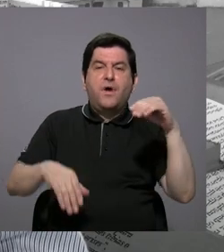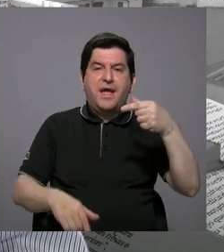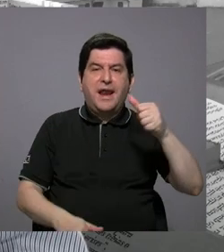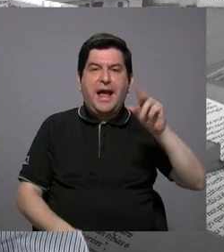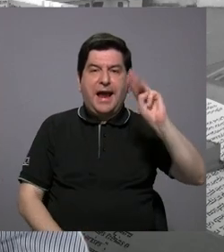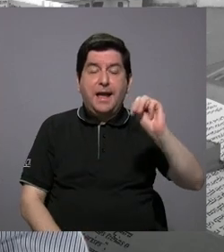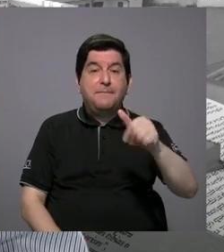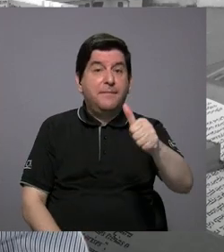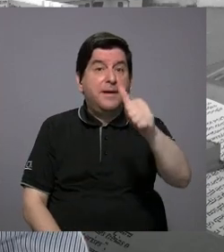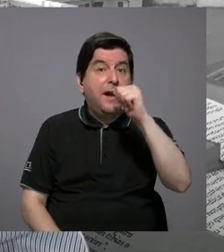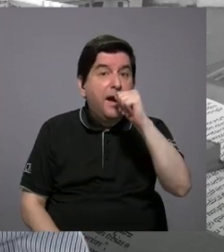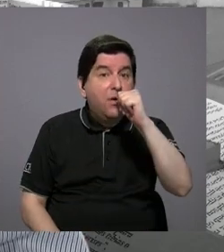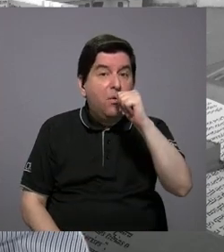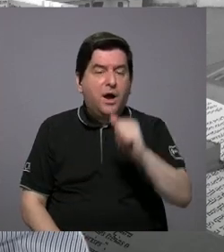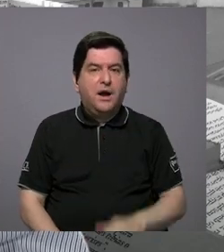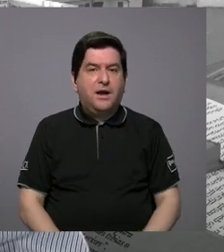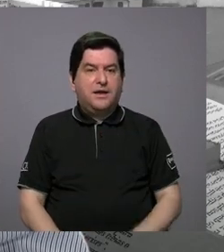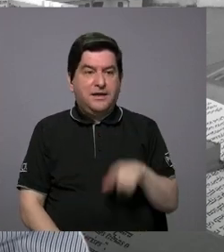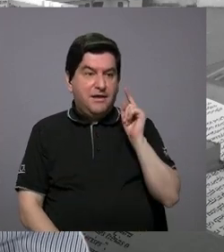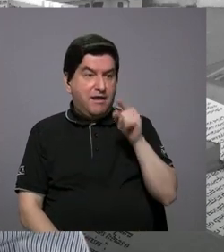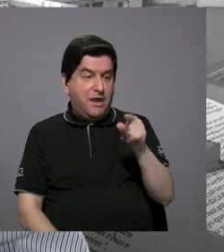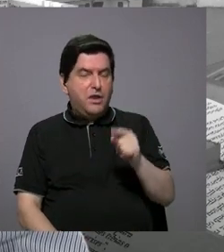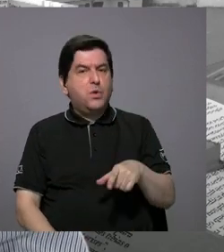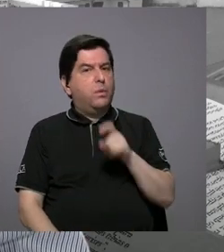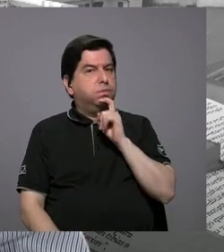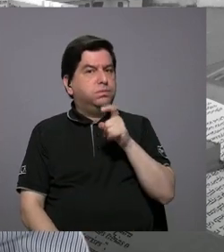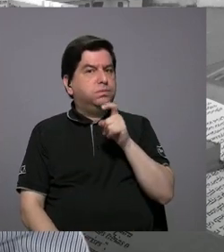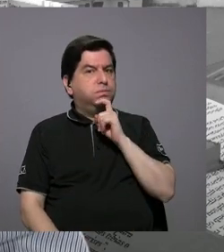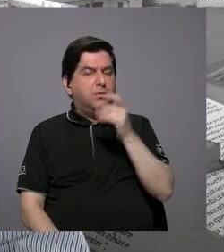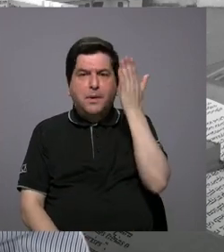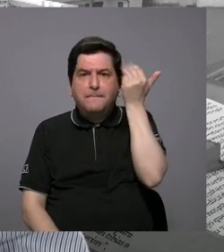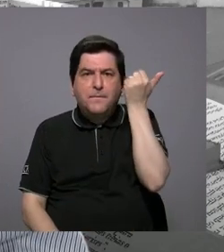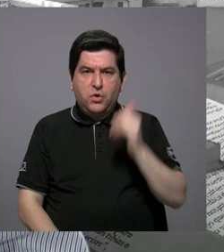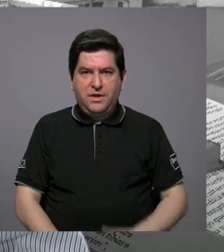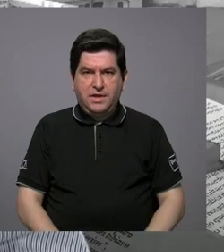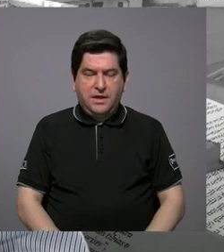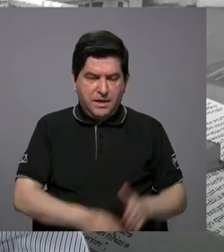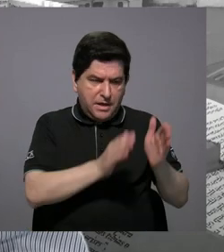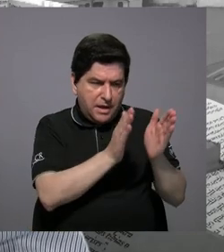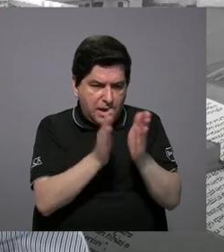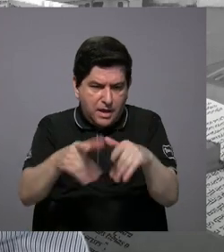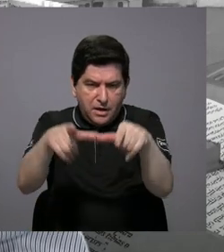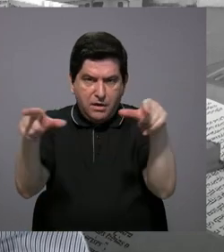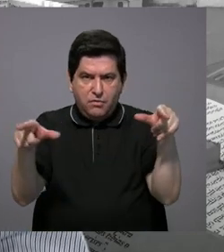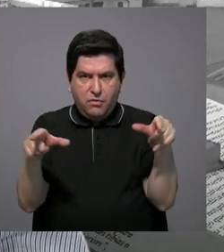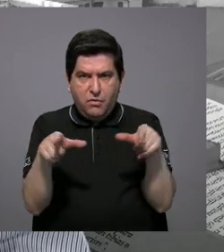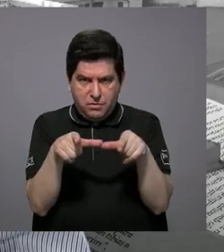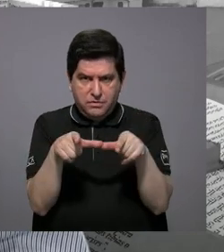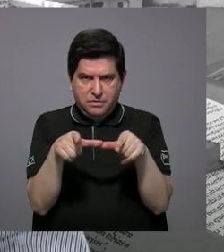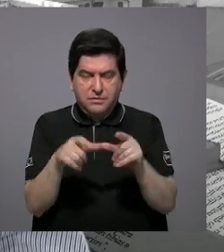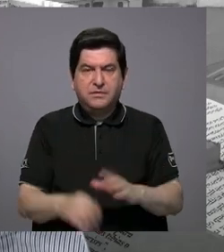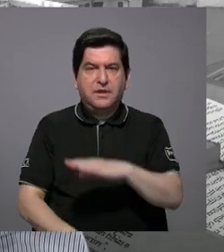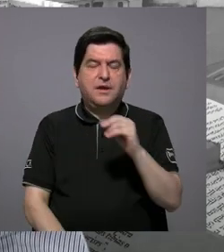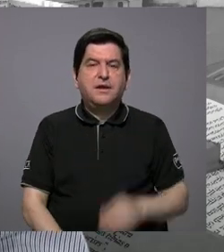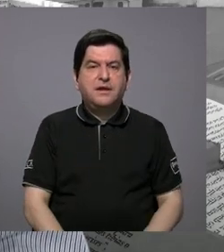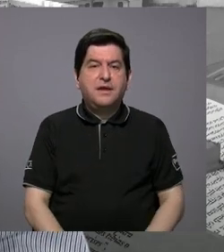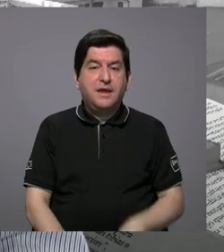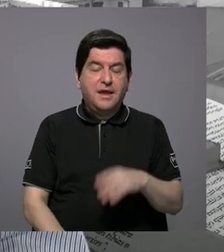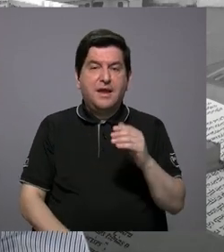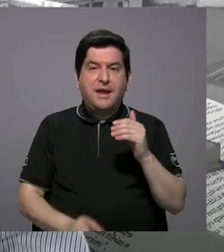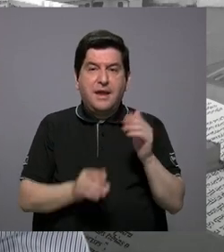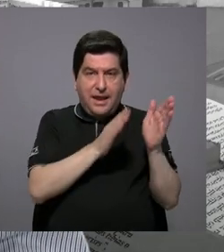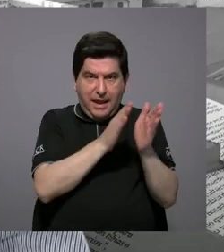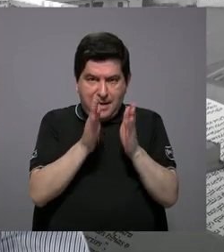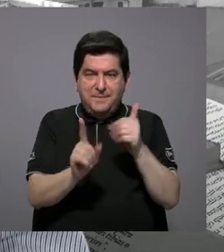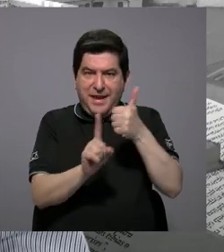el agua es una cuestión crítica. ¿Por qué? Porque el ordenamiento territorial y el plan regulador como